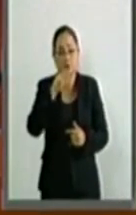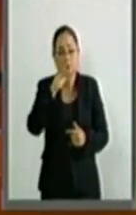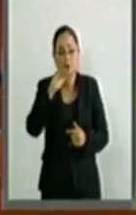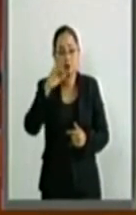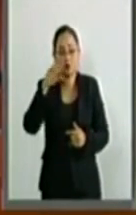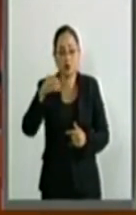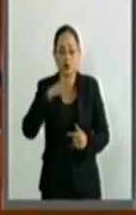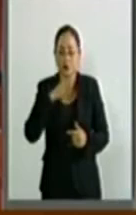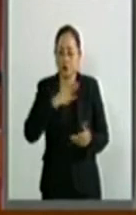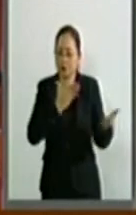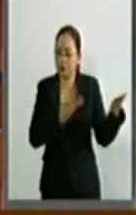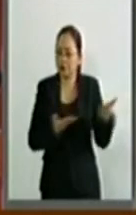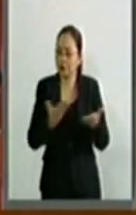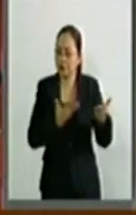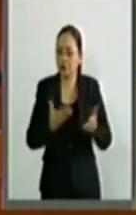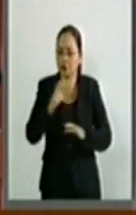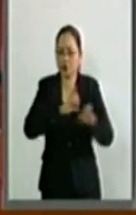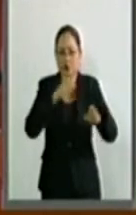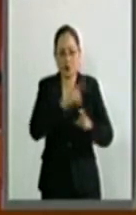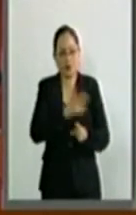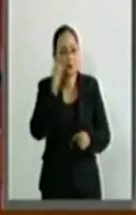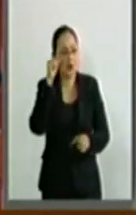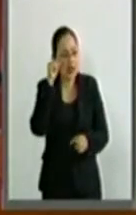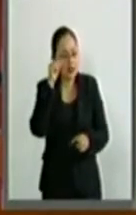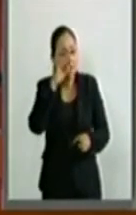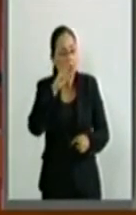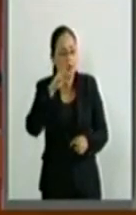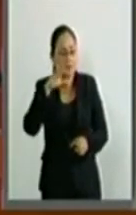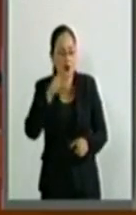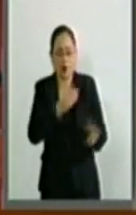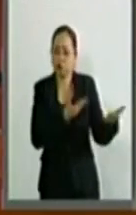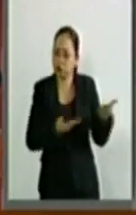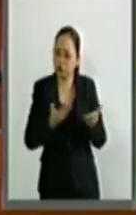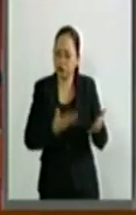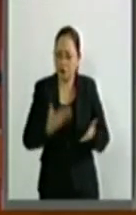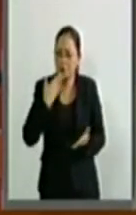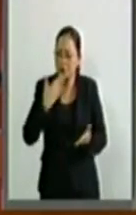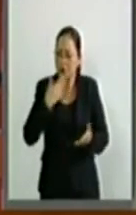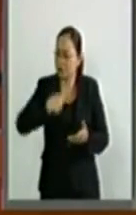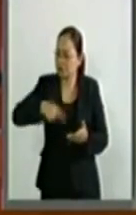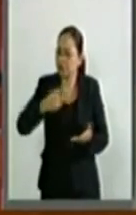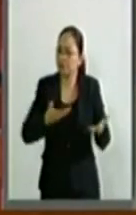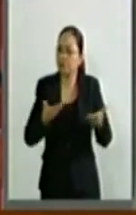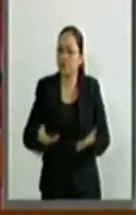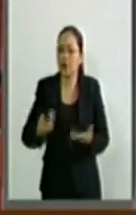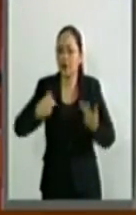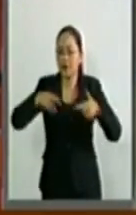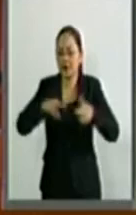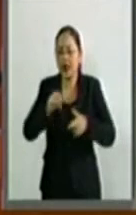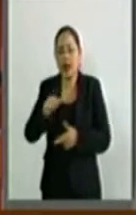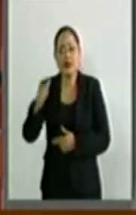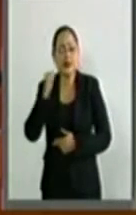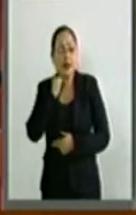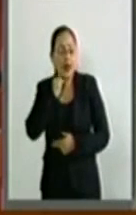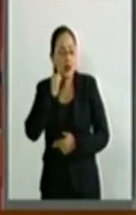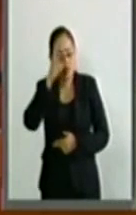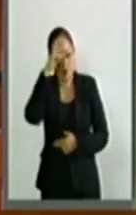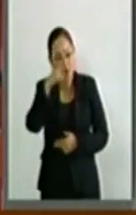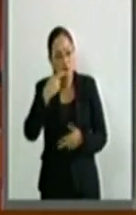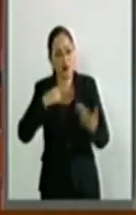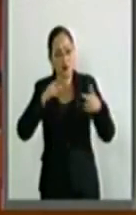uno de los embajadores de Asia-Pacífico. Hemos estado representando al Senado mexicano en varios países